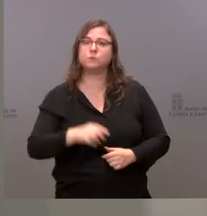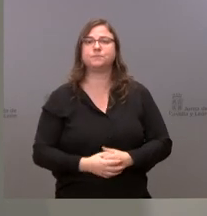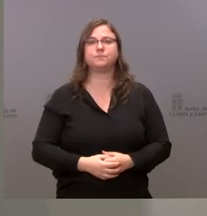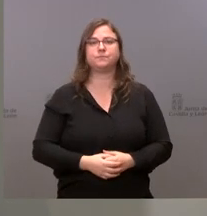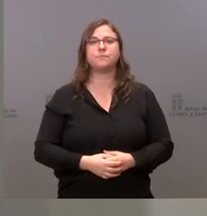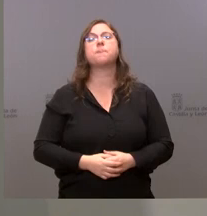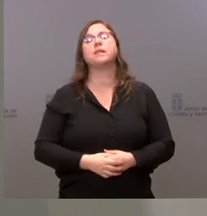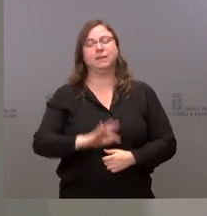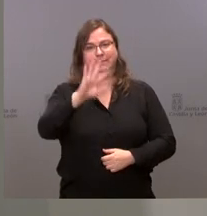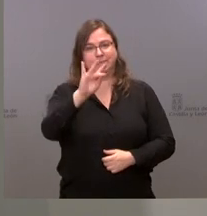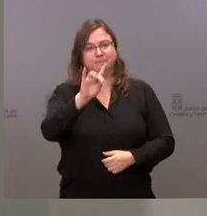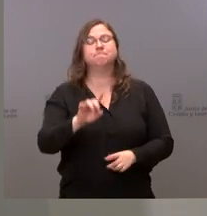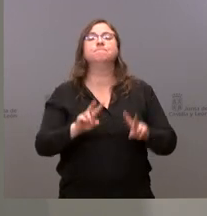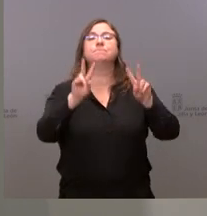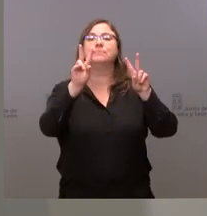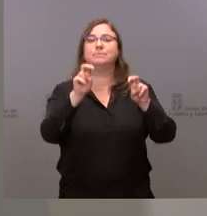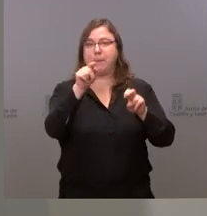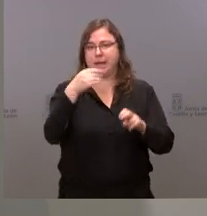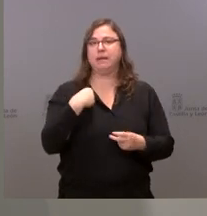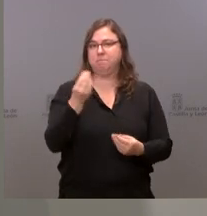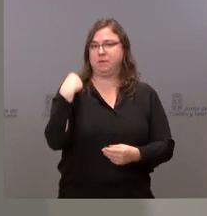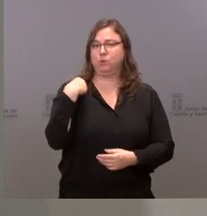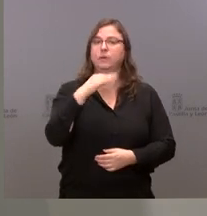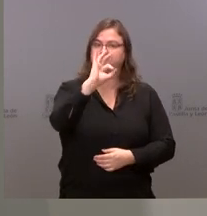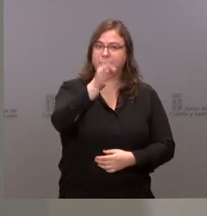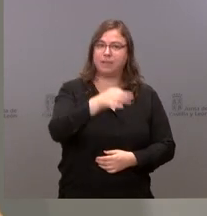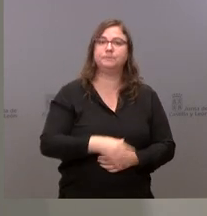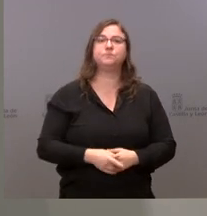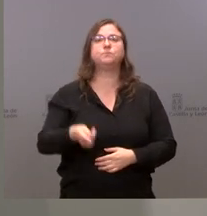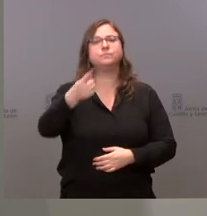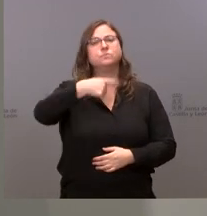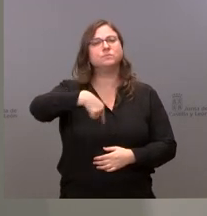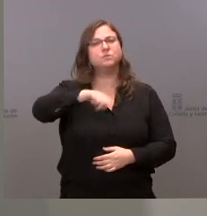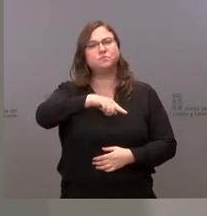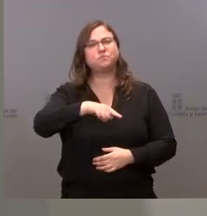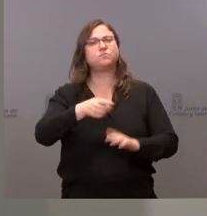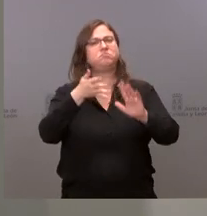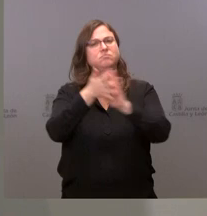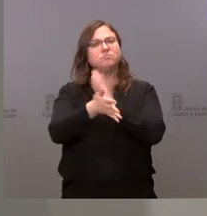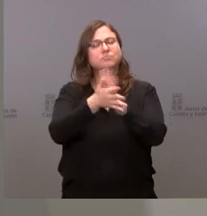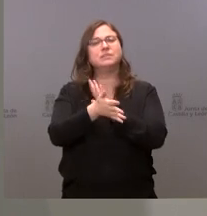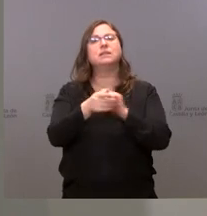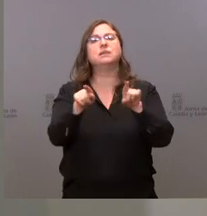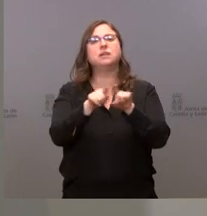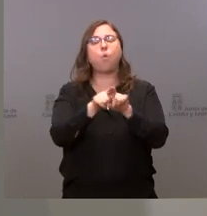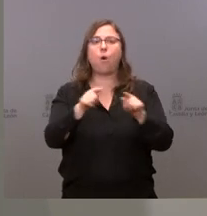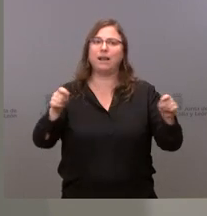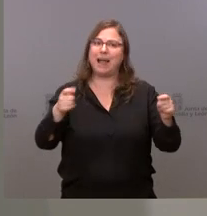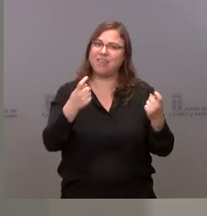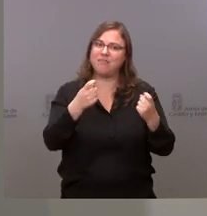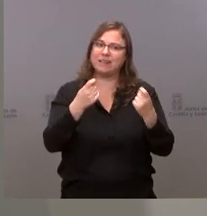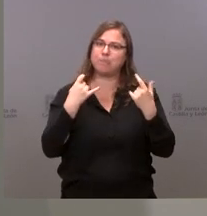Sí, en relación con las cuestiones que usted planteaba, efectivamente, nosotros hemos hecho un hincapié en acelerar la campaña de